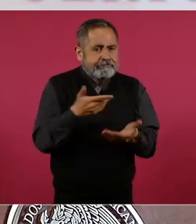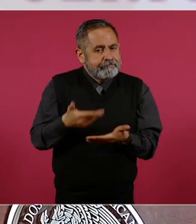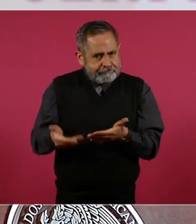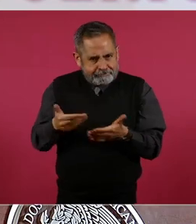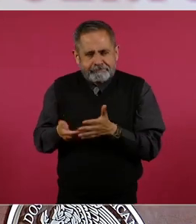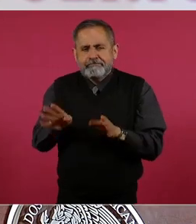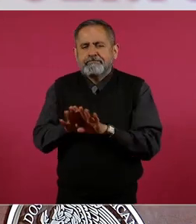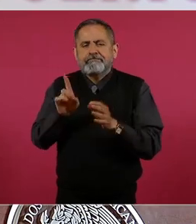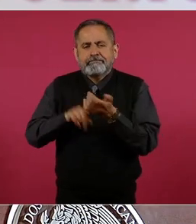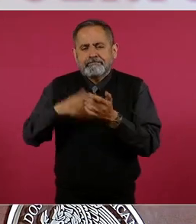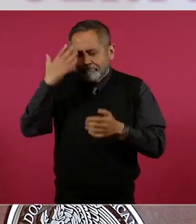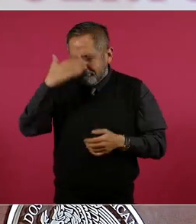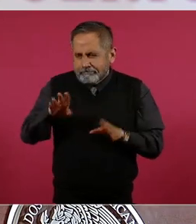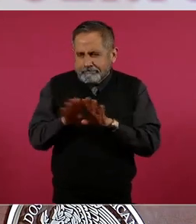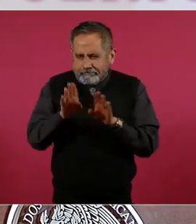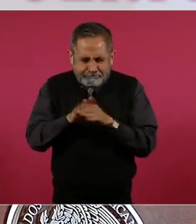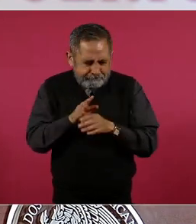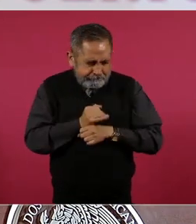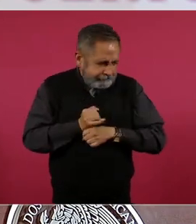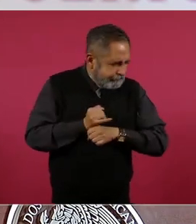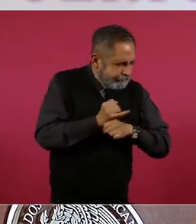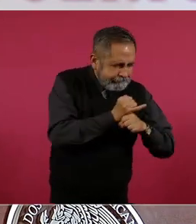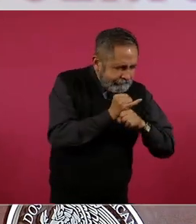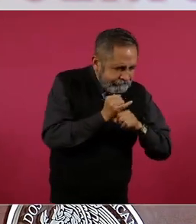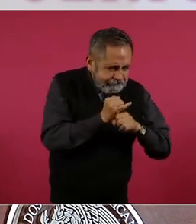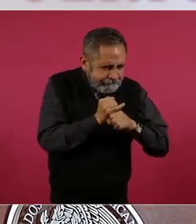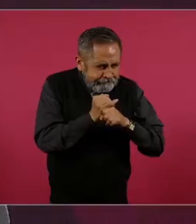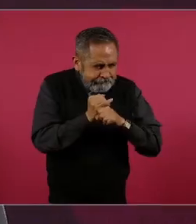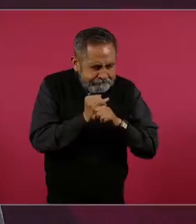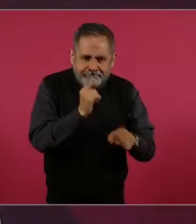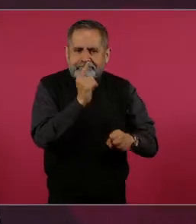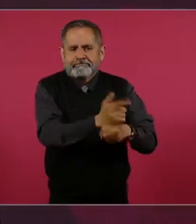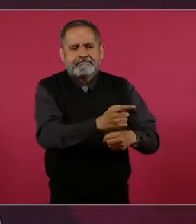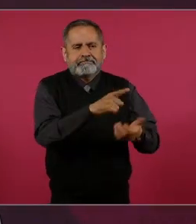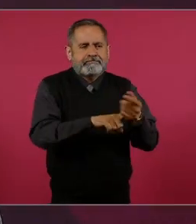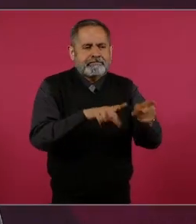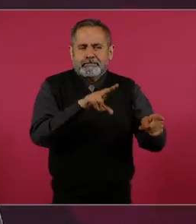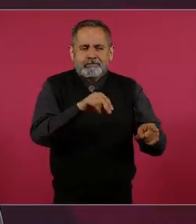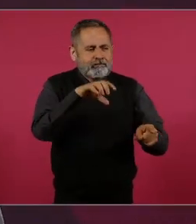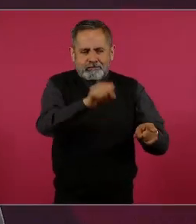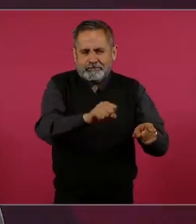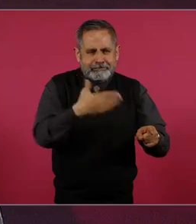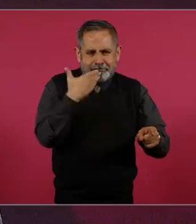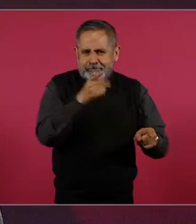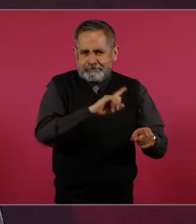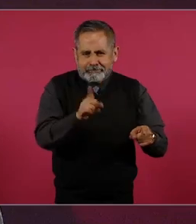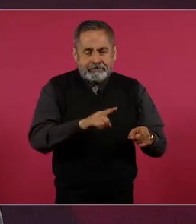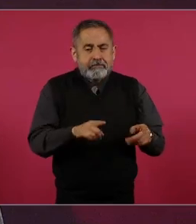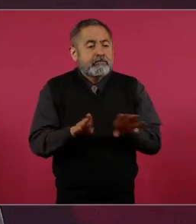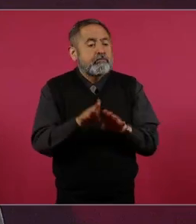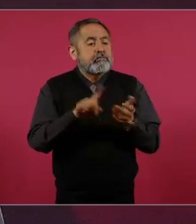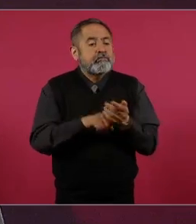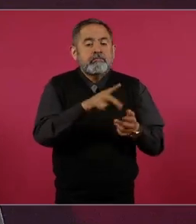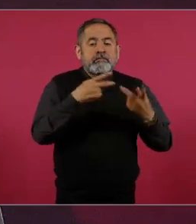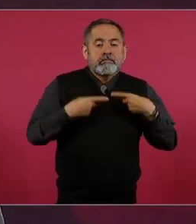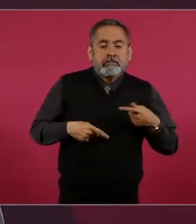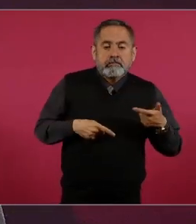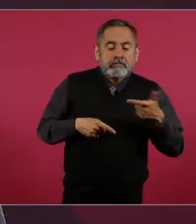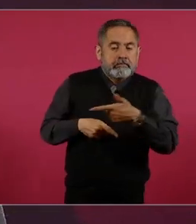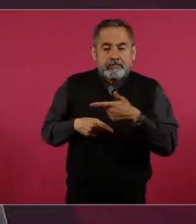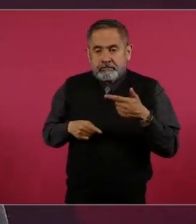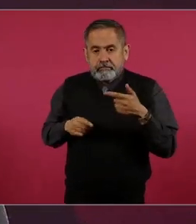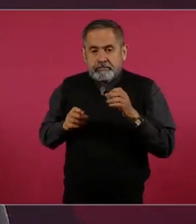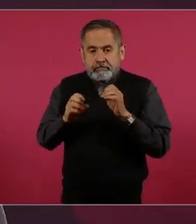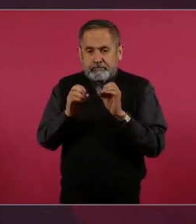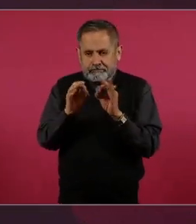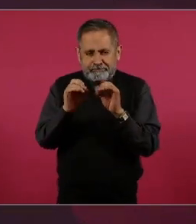muchos modelos para analizar a los contribuyentes. Estamos muy atentos desde que un contribuyente va a la oficina